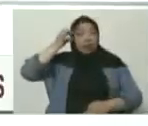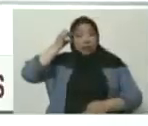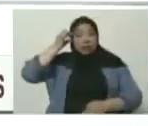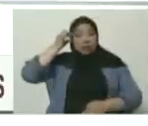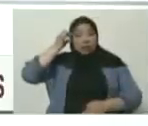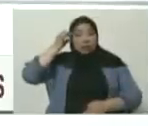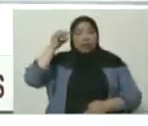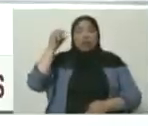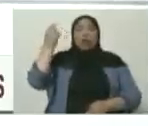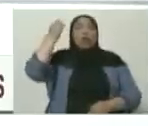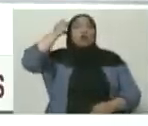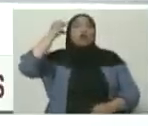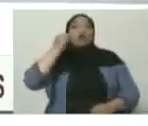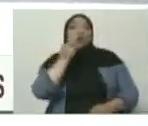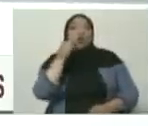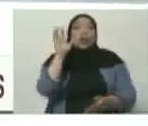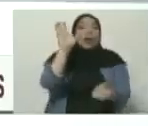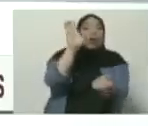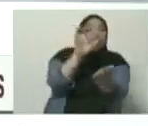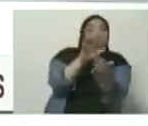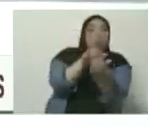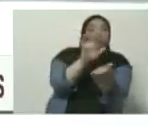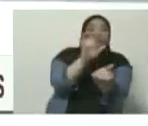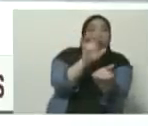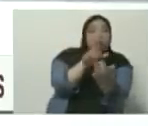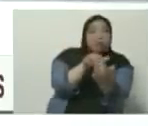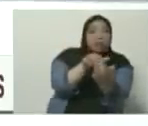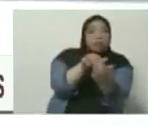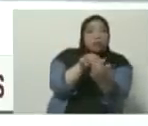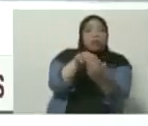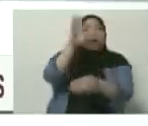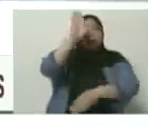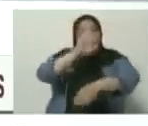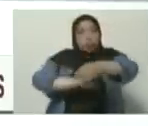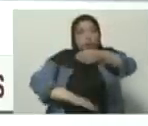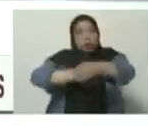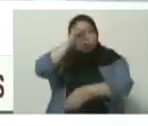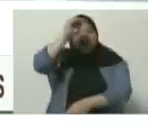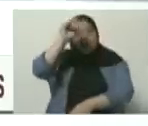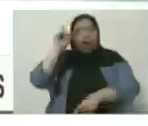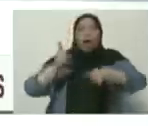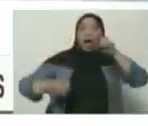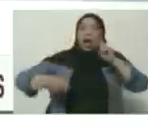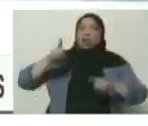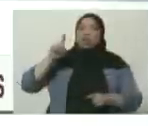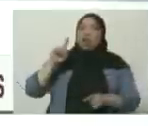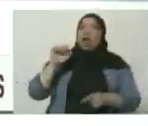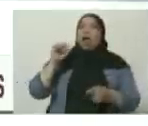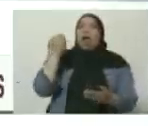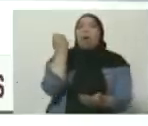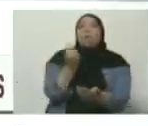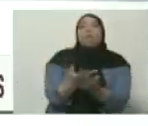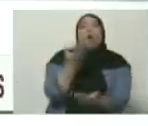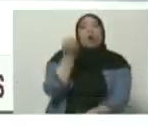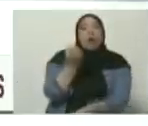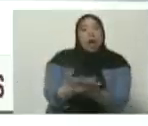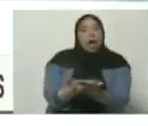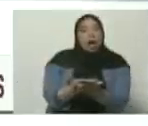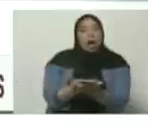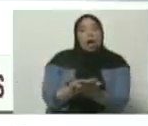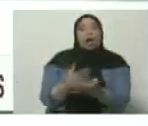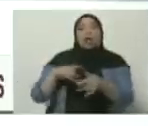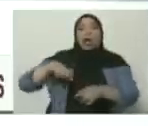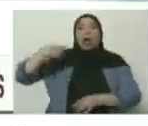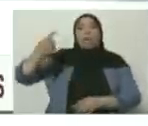región de Sucre, Nueva Esparta, Anzuategui, algún área de Monagas podría ser también, y progresivamente para